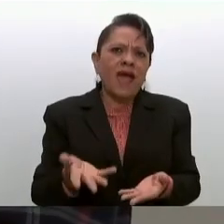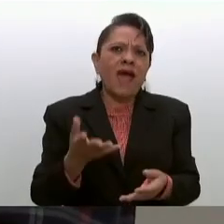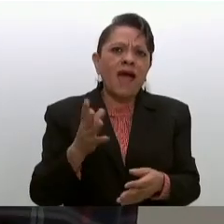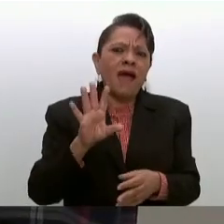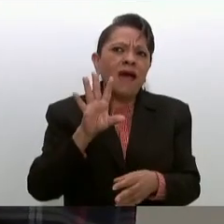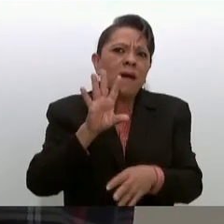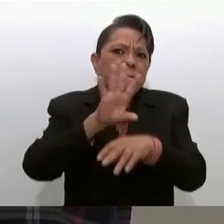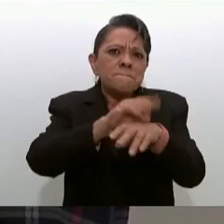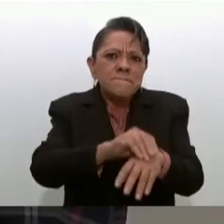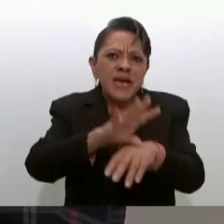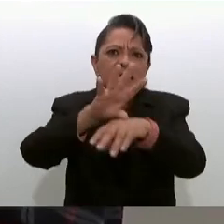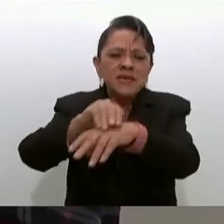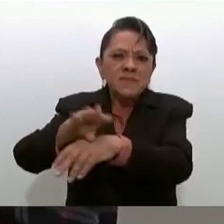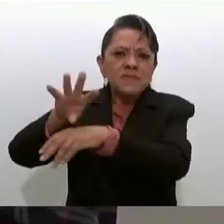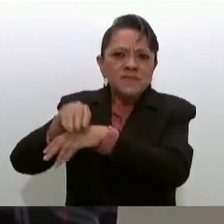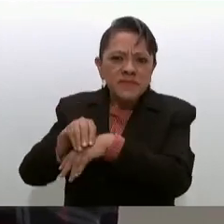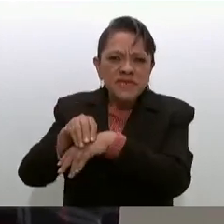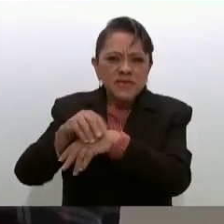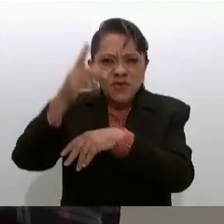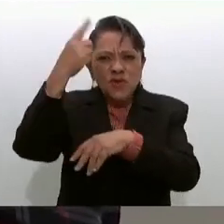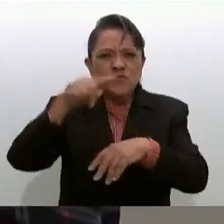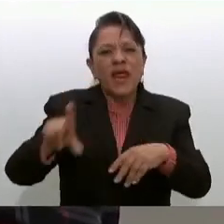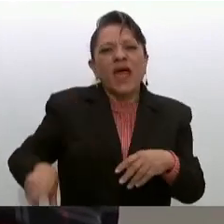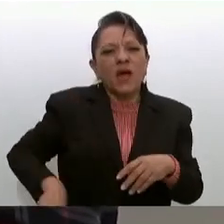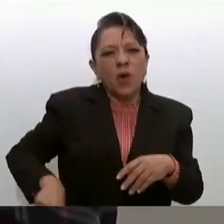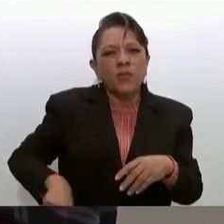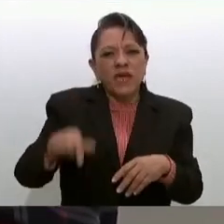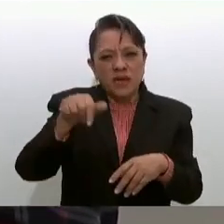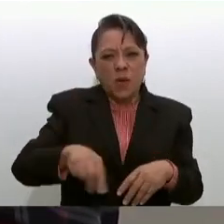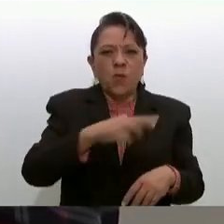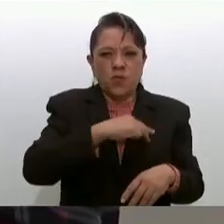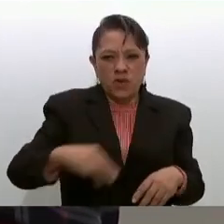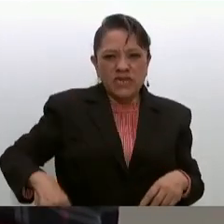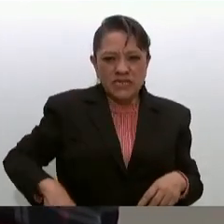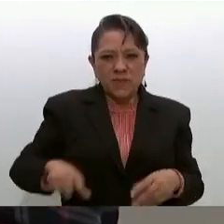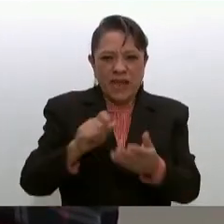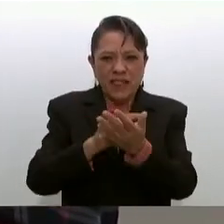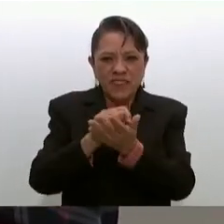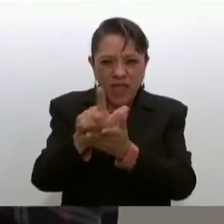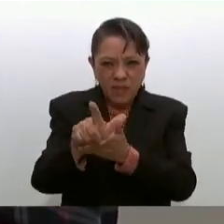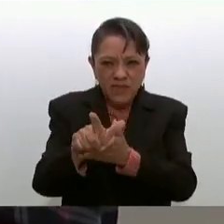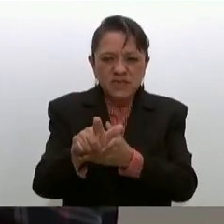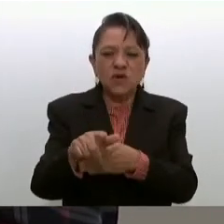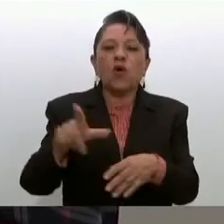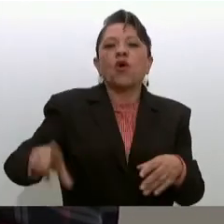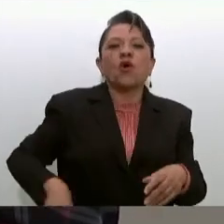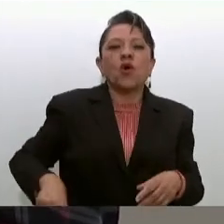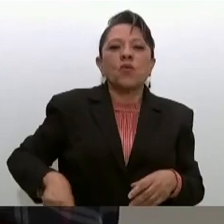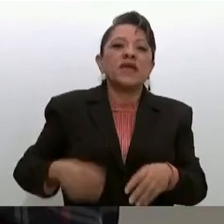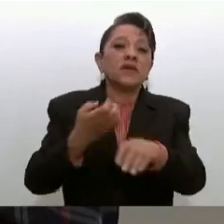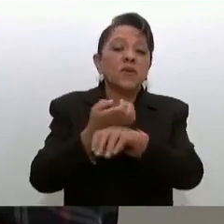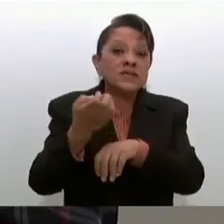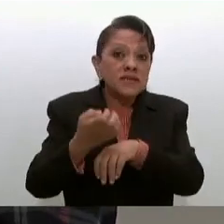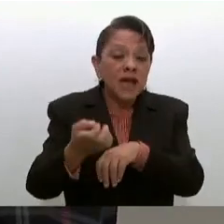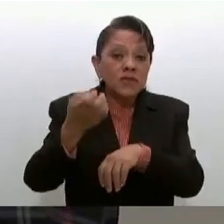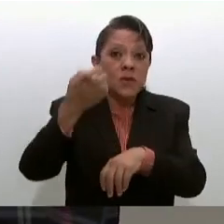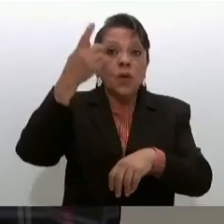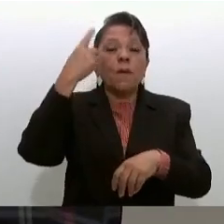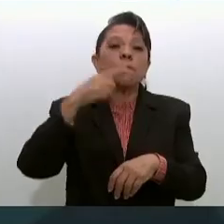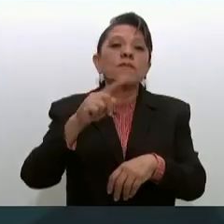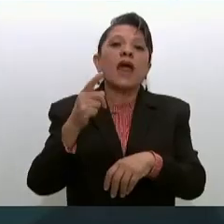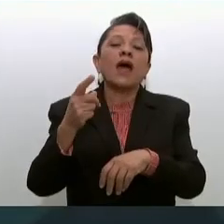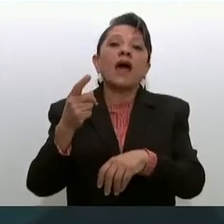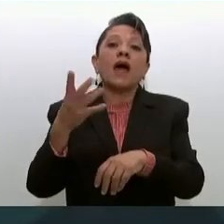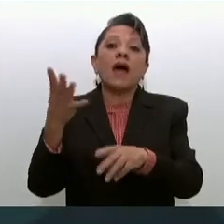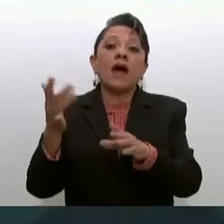en el gobierno municipal el gobierno del estado para la construcción de dos